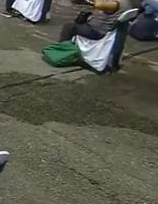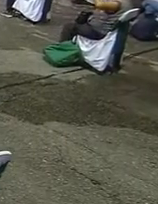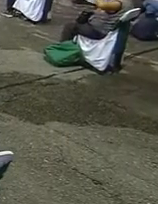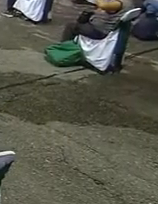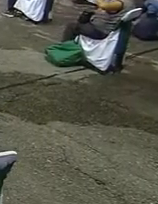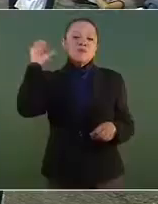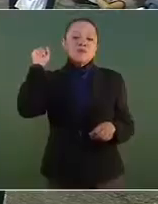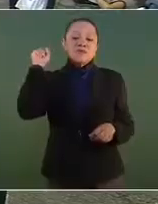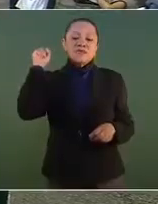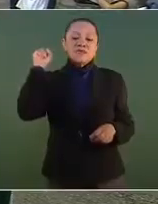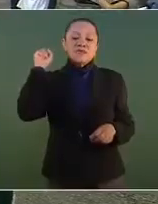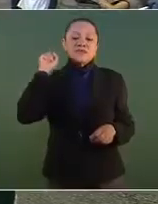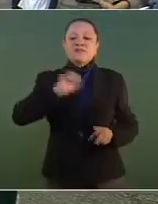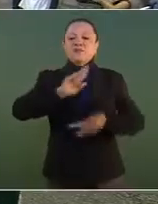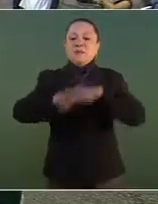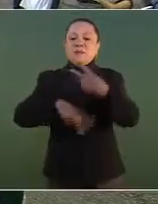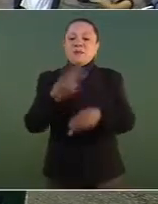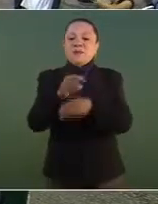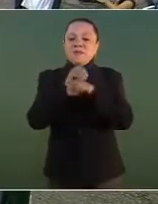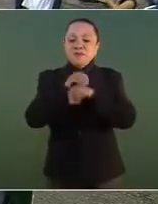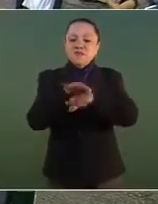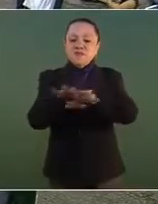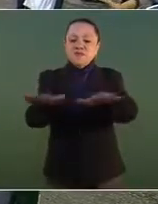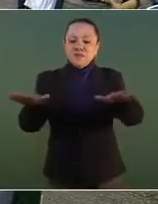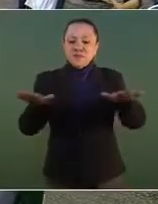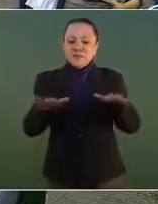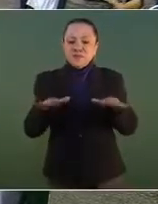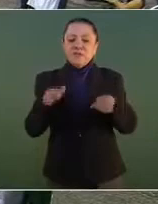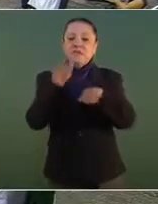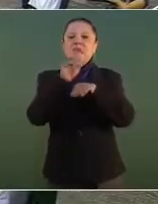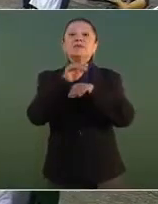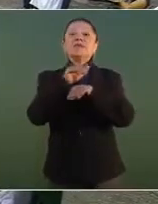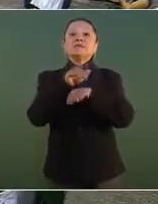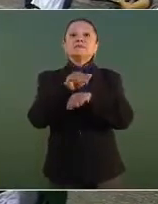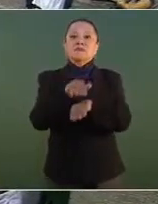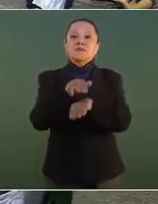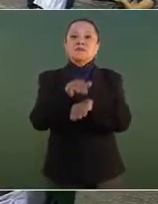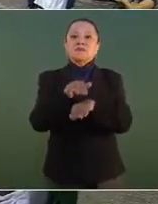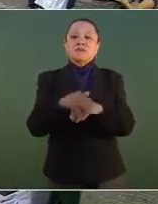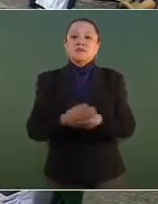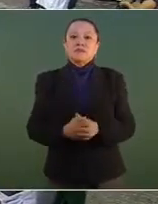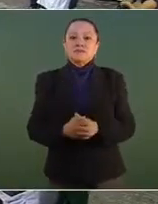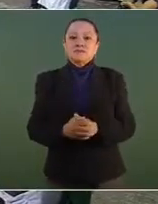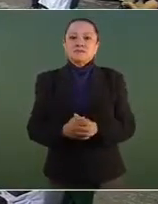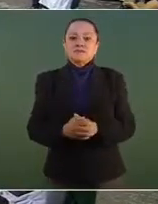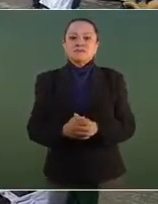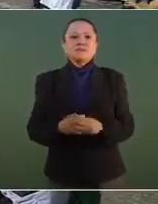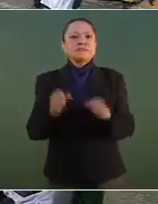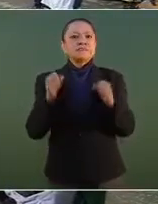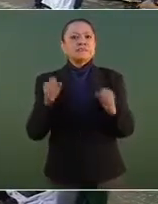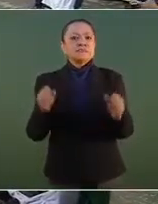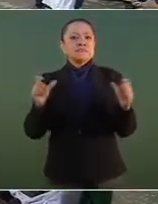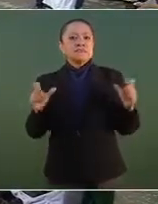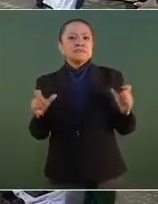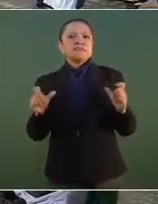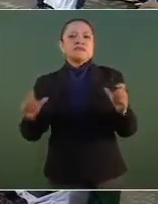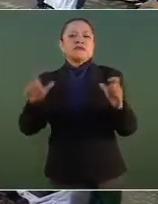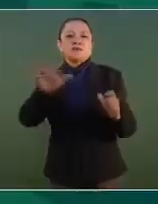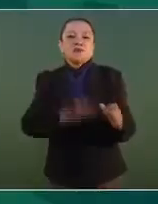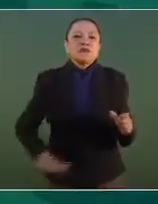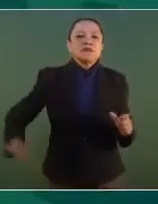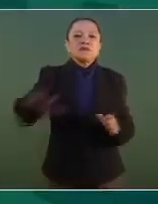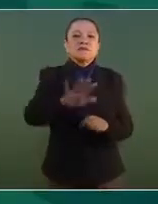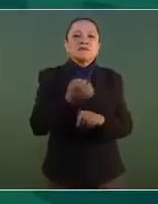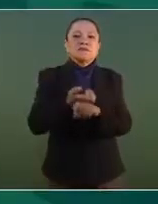a informar sobre la seguridad pública en el estado,